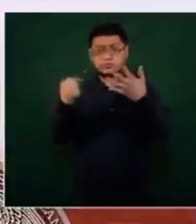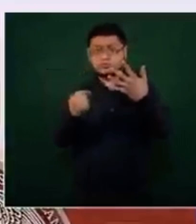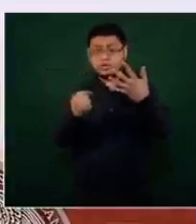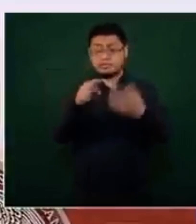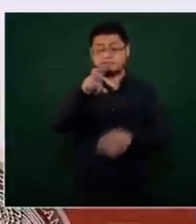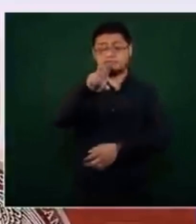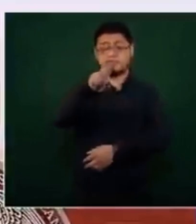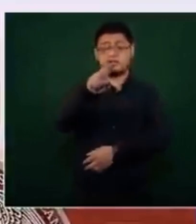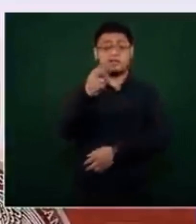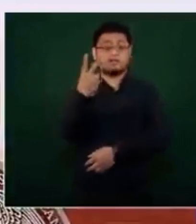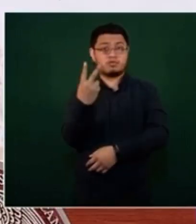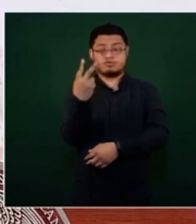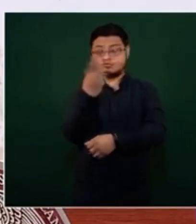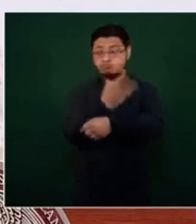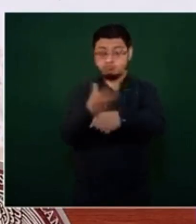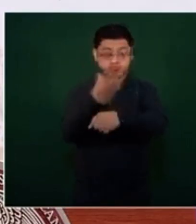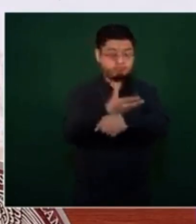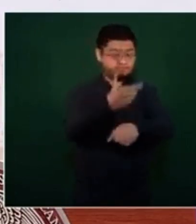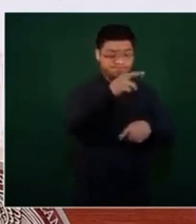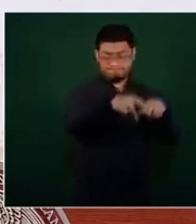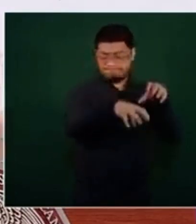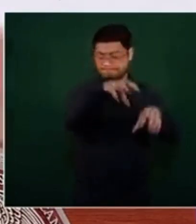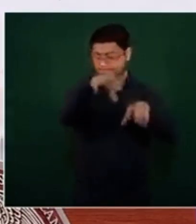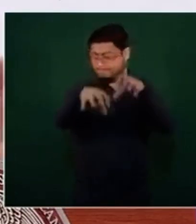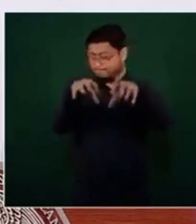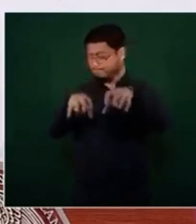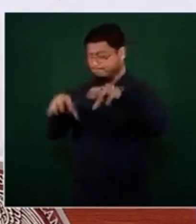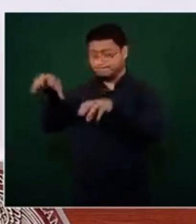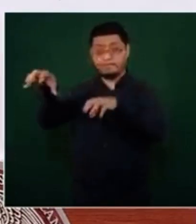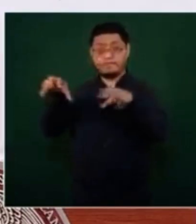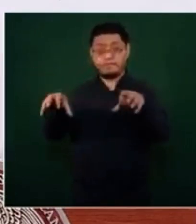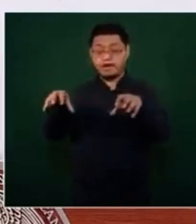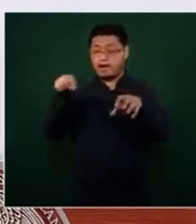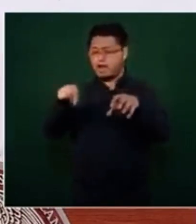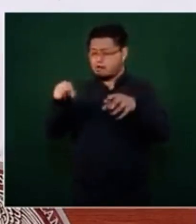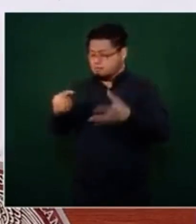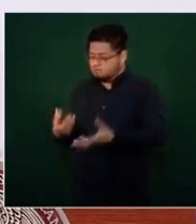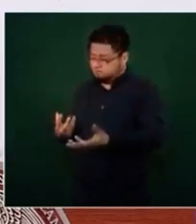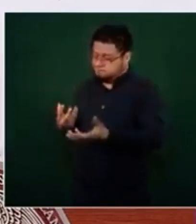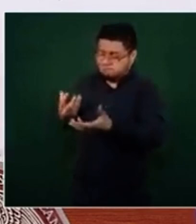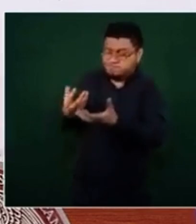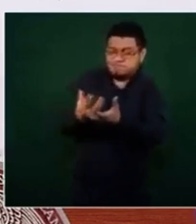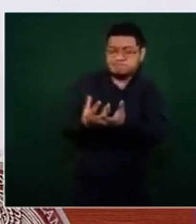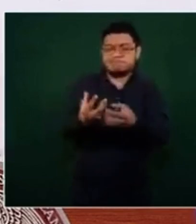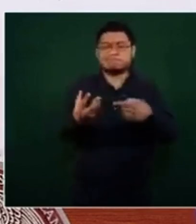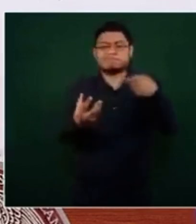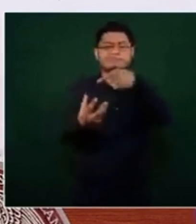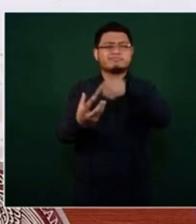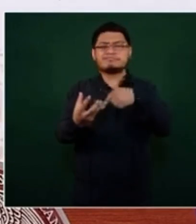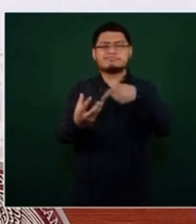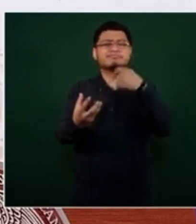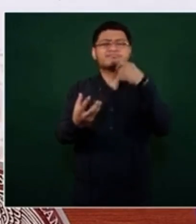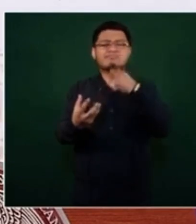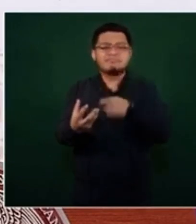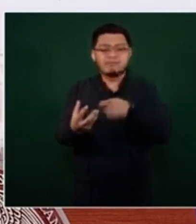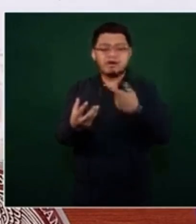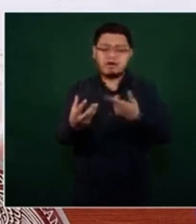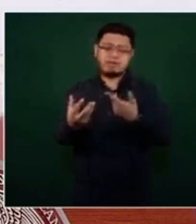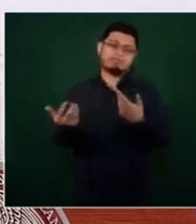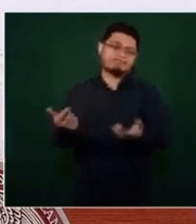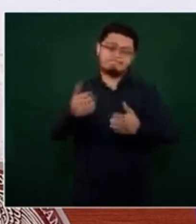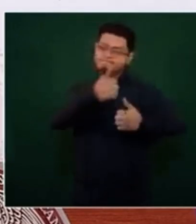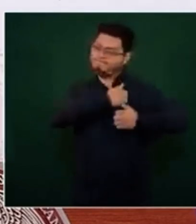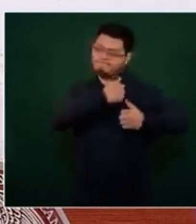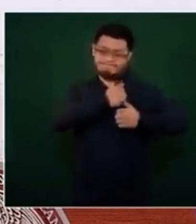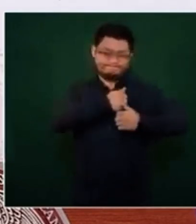Correcaminos en cada una de las entidades federativas, en donde se integraron mandos locales, principalmente de las Fuerzas Armadas, Sedena,